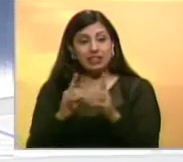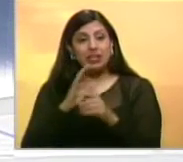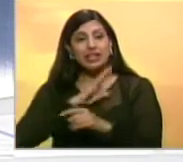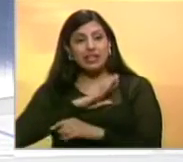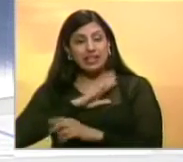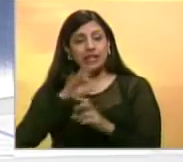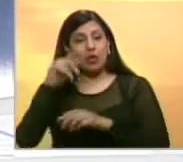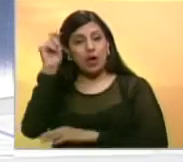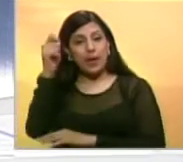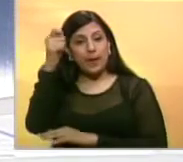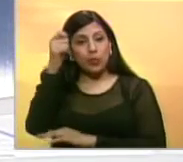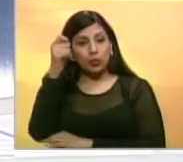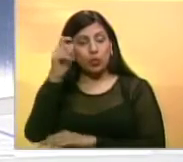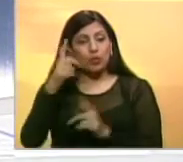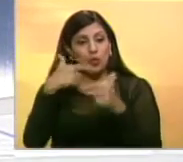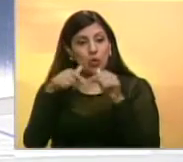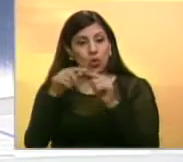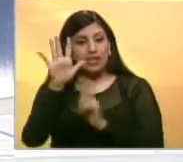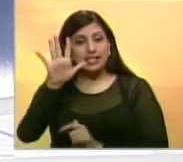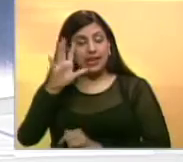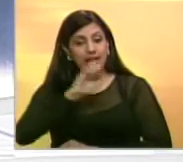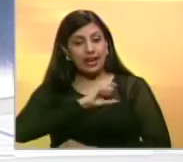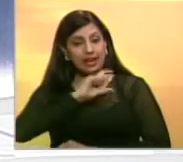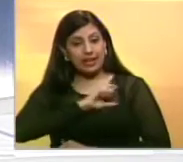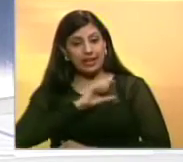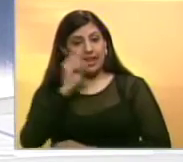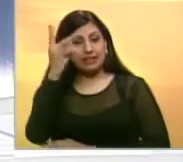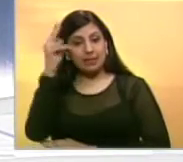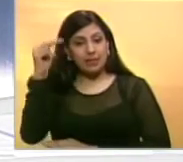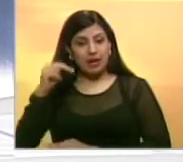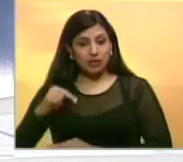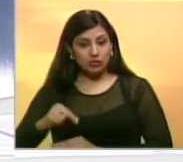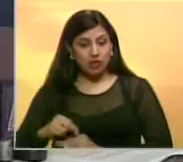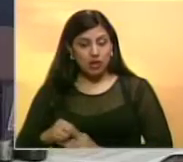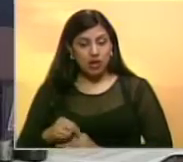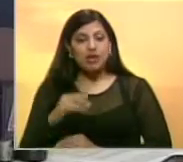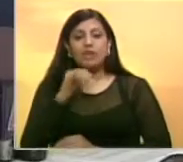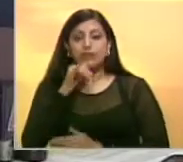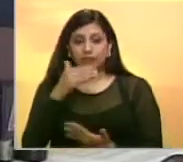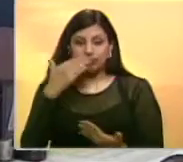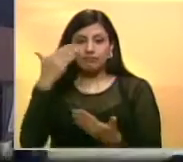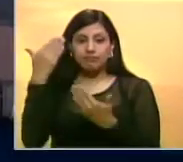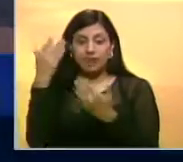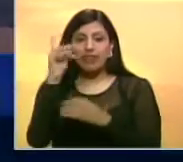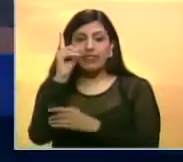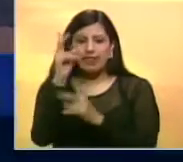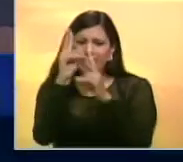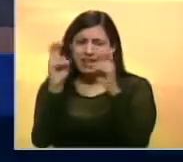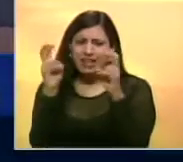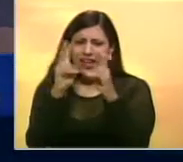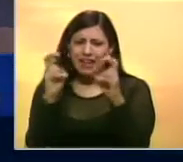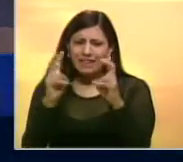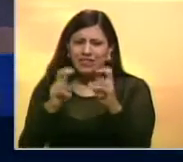que tomarán los diputados que se instalarán el 5 de enero en la Asamblea Nacional. Martínez expresó que se debe revisar de manera exhaustiva al